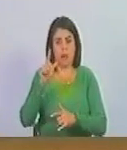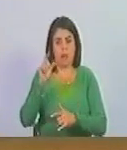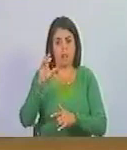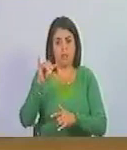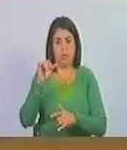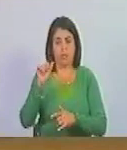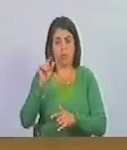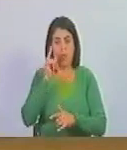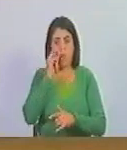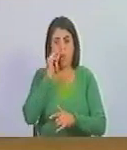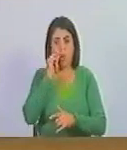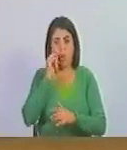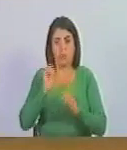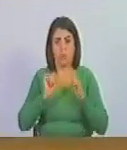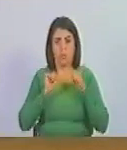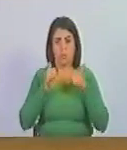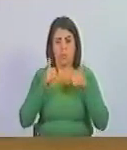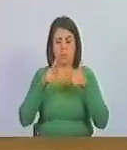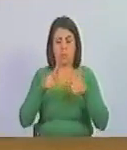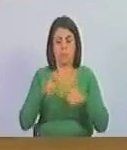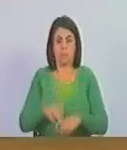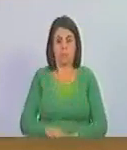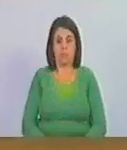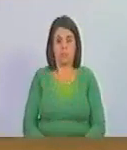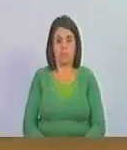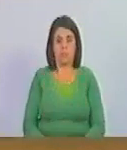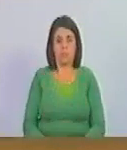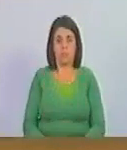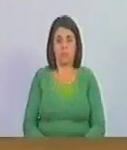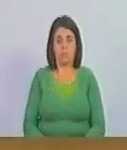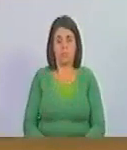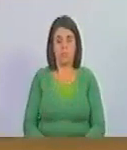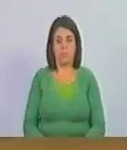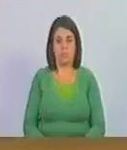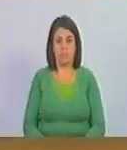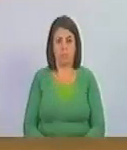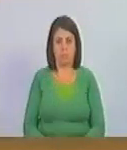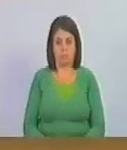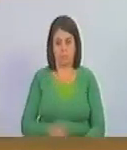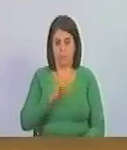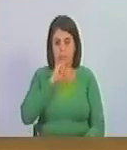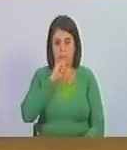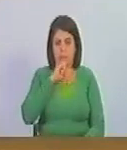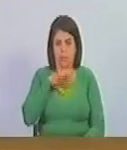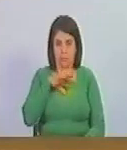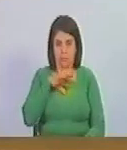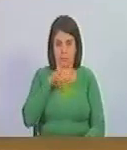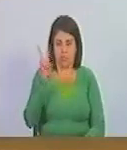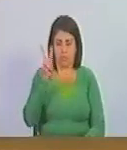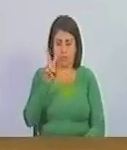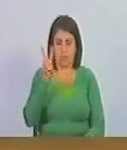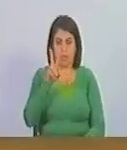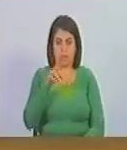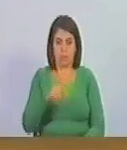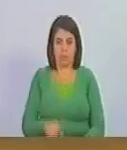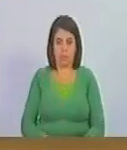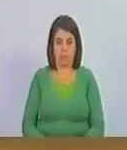que marcó y marca la historia de Venezuela.